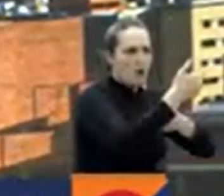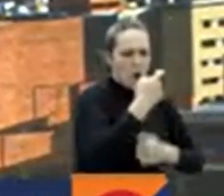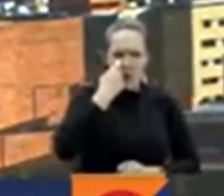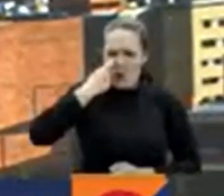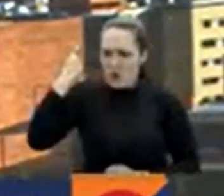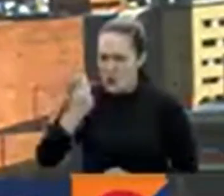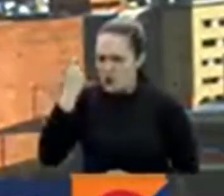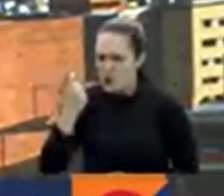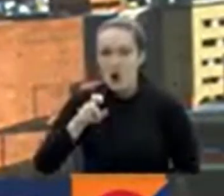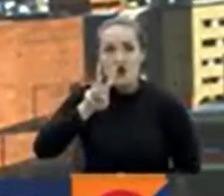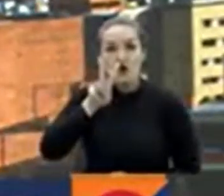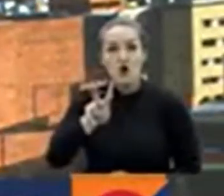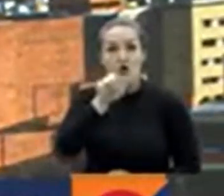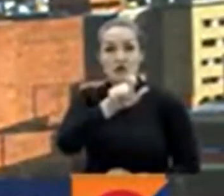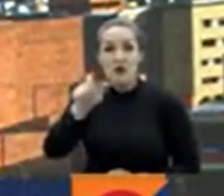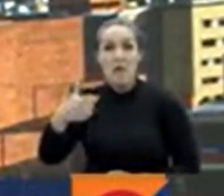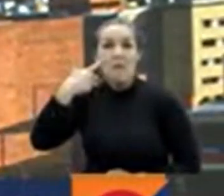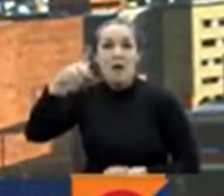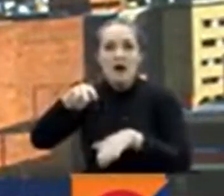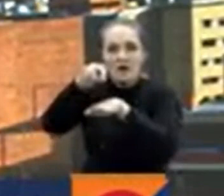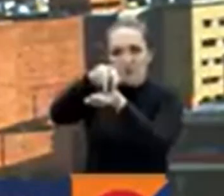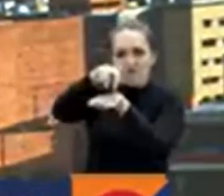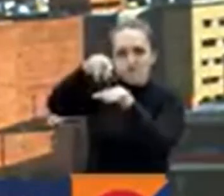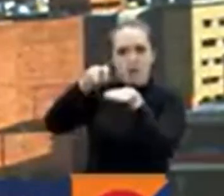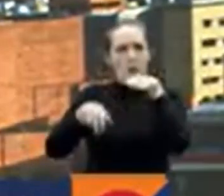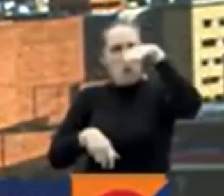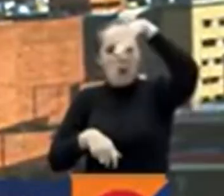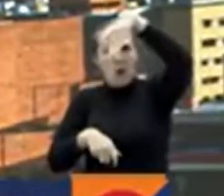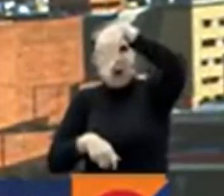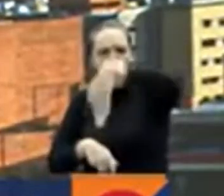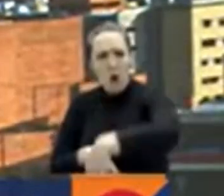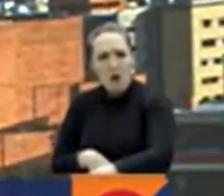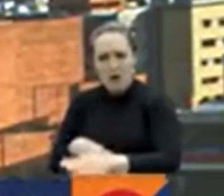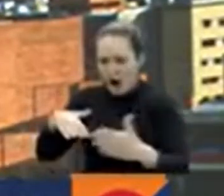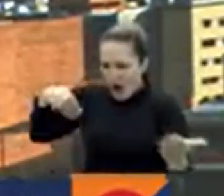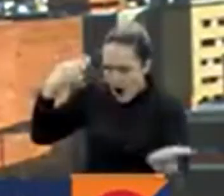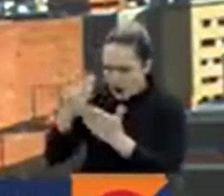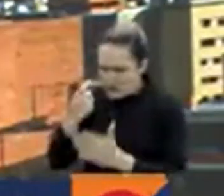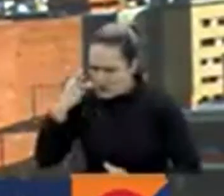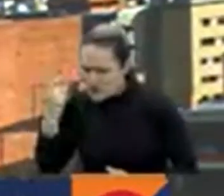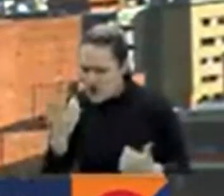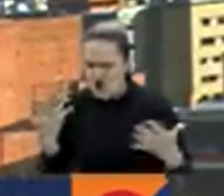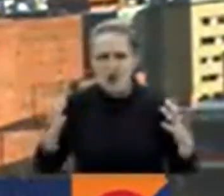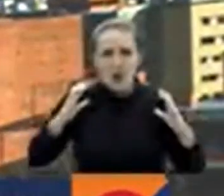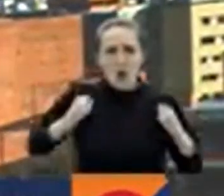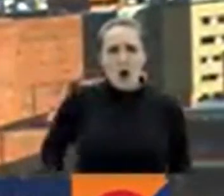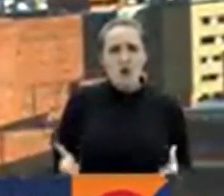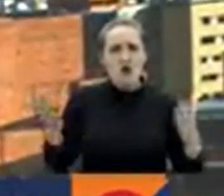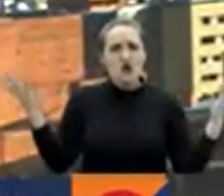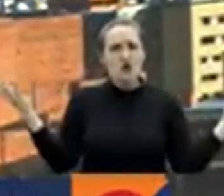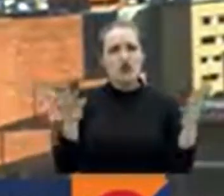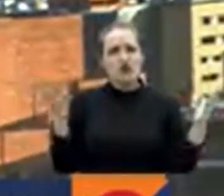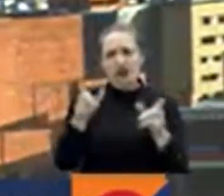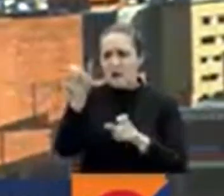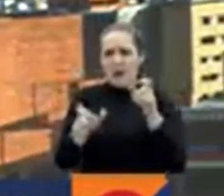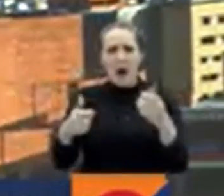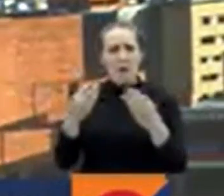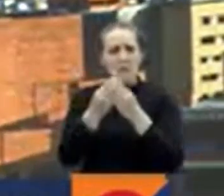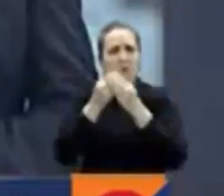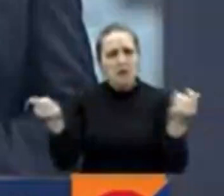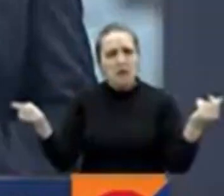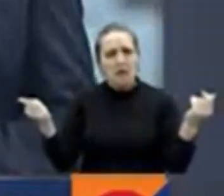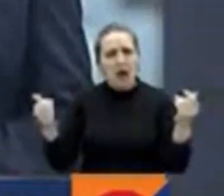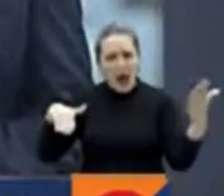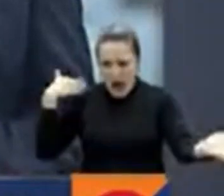a dos personas que se habían ido al precipicio en un vehículo, dos días después no aparecen los cuerpos de los supuestos ocupantes. Juan